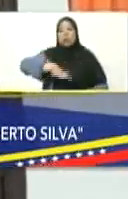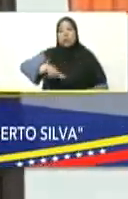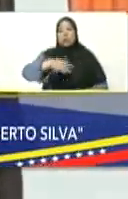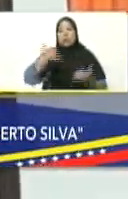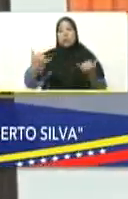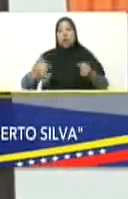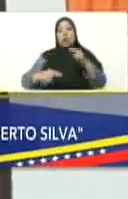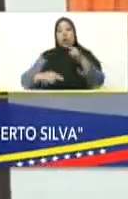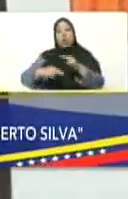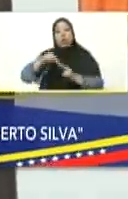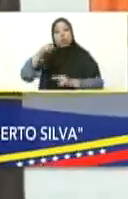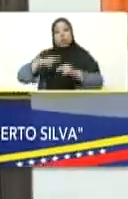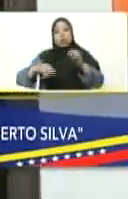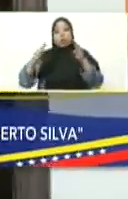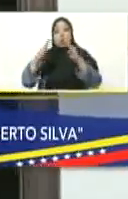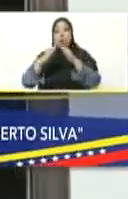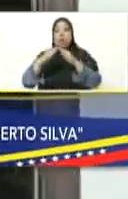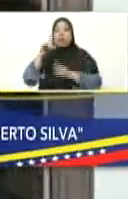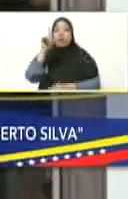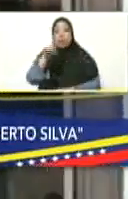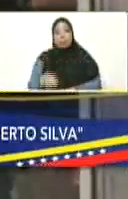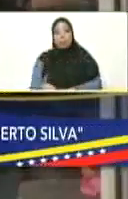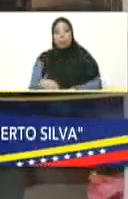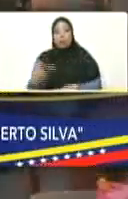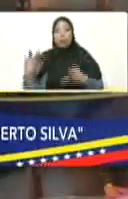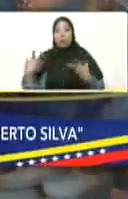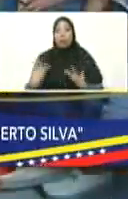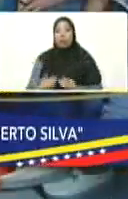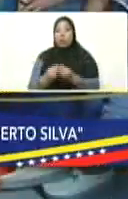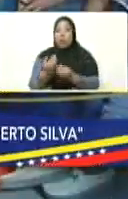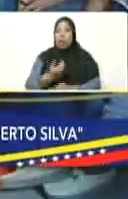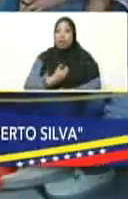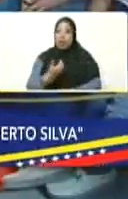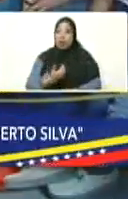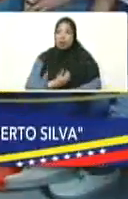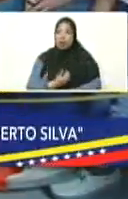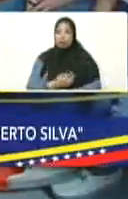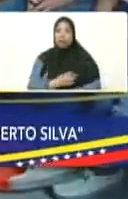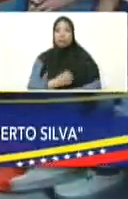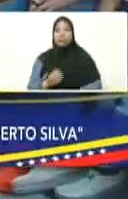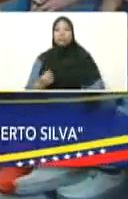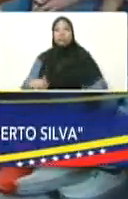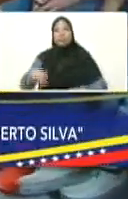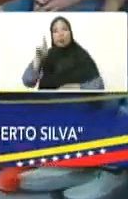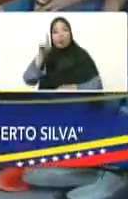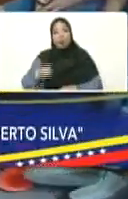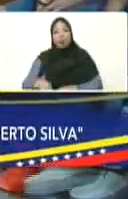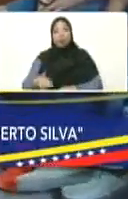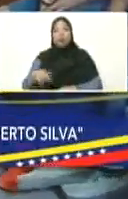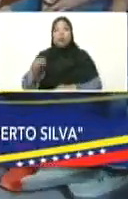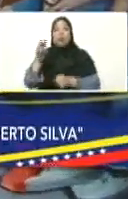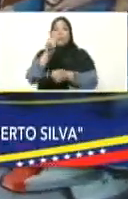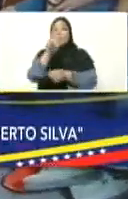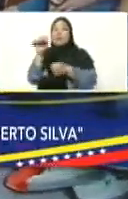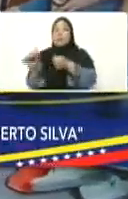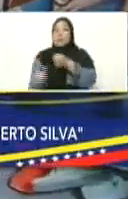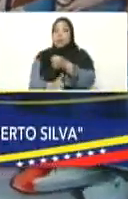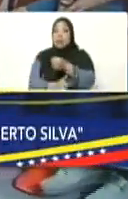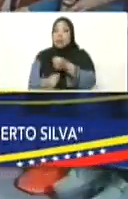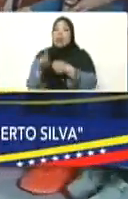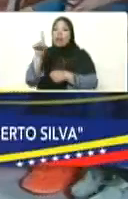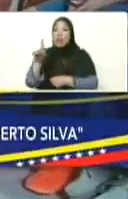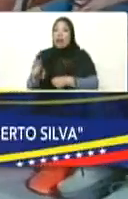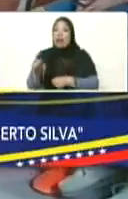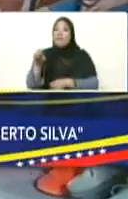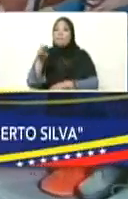autoconstrucción bueno aquí está conmigo también el compañero alcalde Roger Daza también la viceministra Víxel